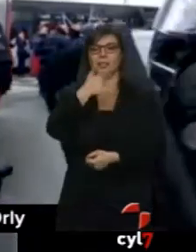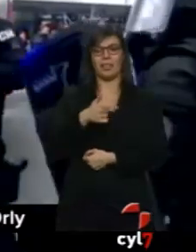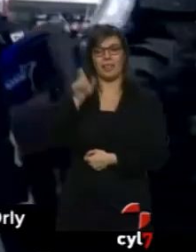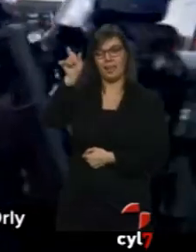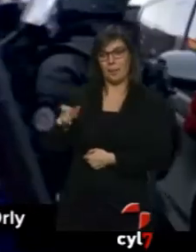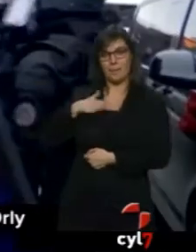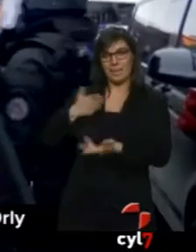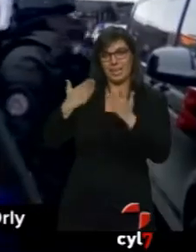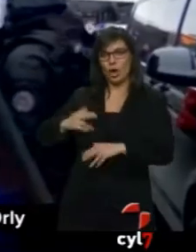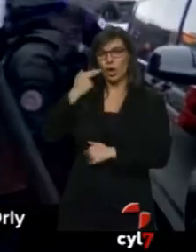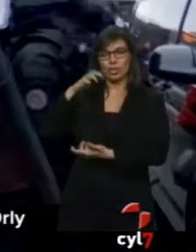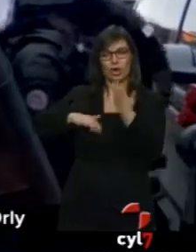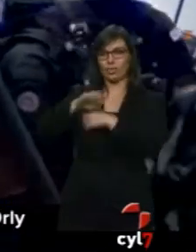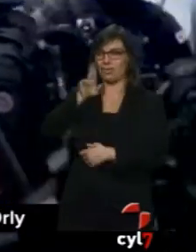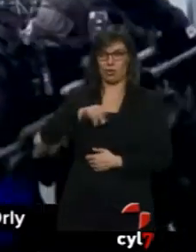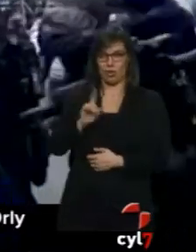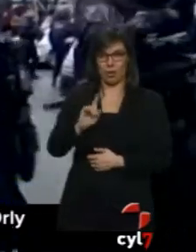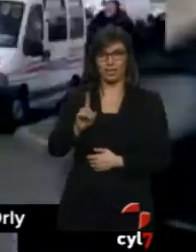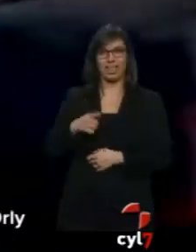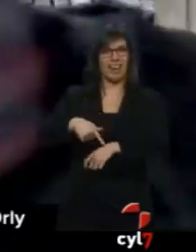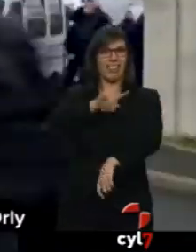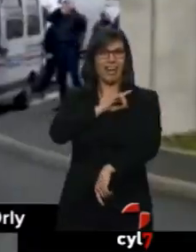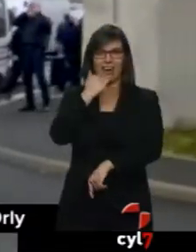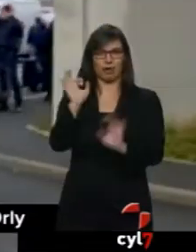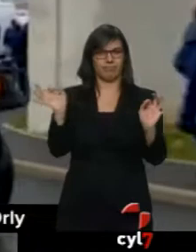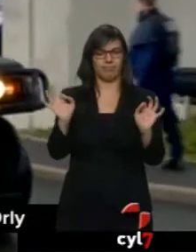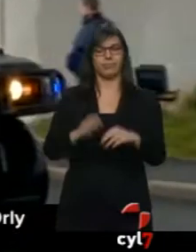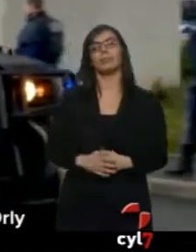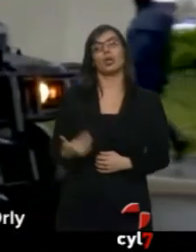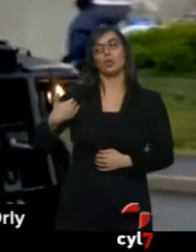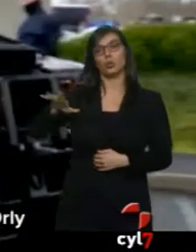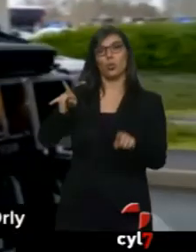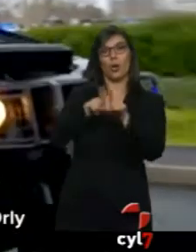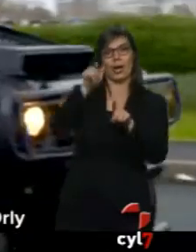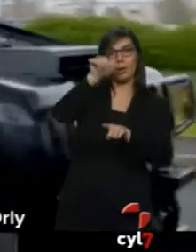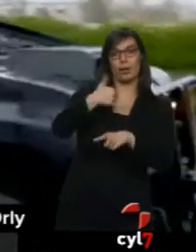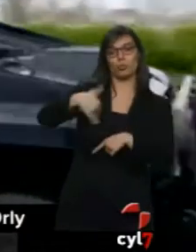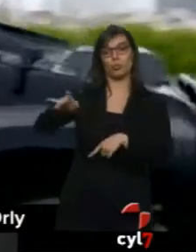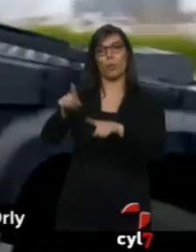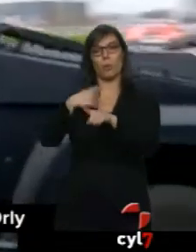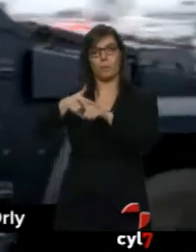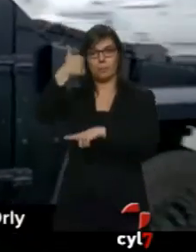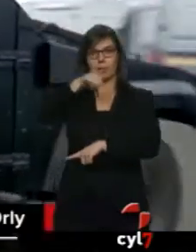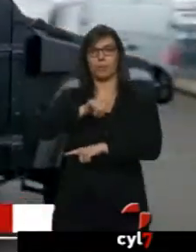terrorista y que se hubiera radicalizado. Un hermano y un primo están siendo interrogados.